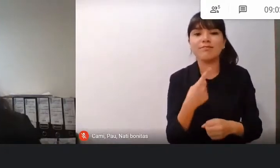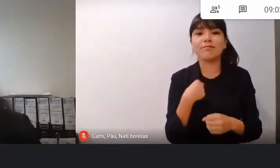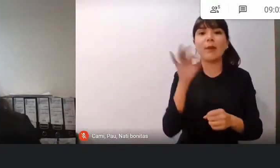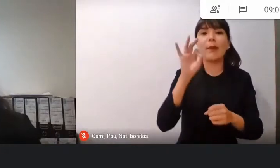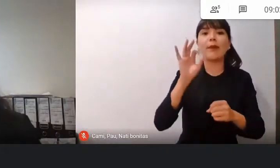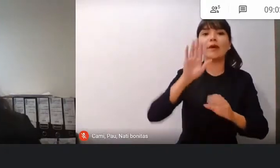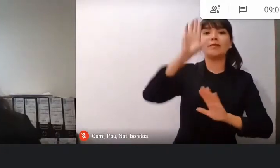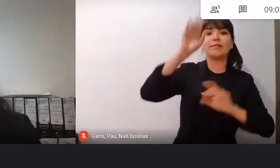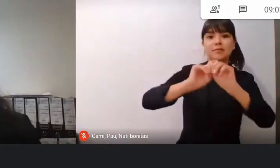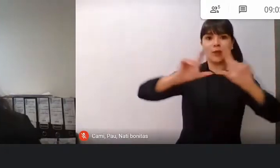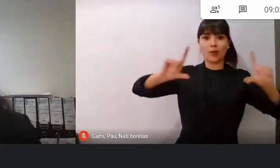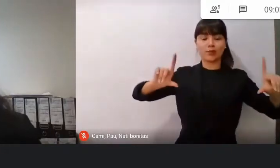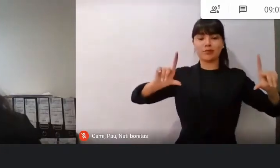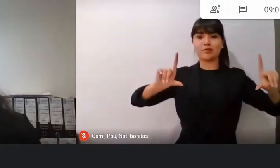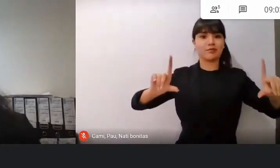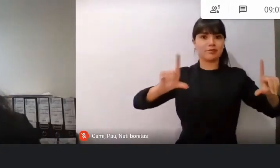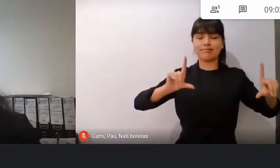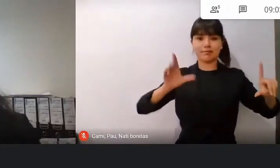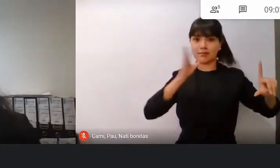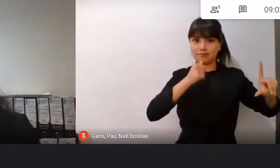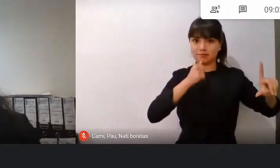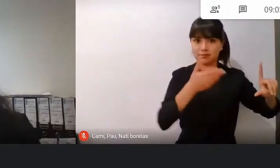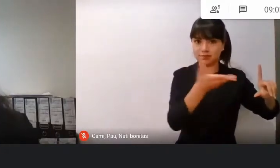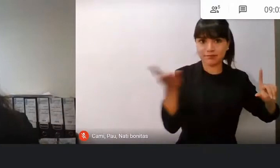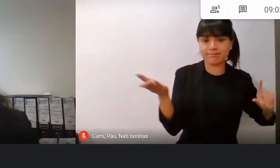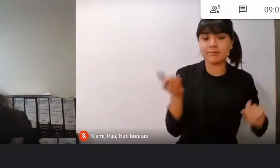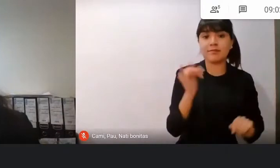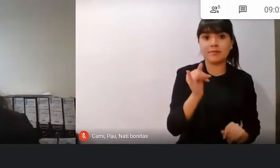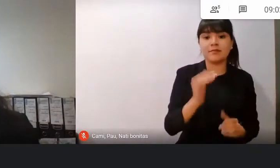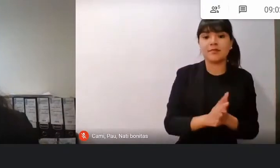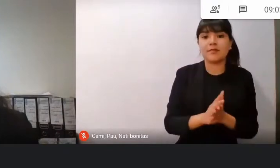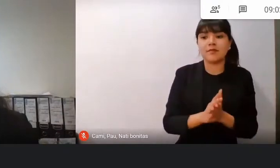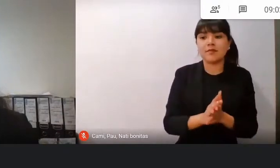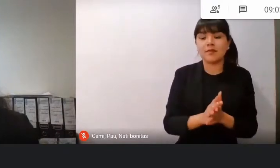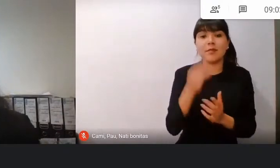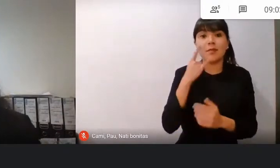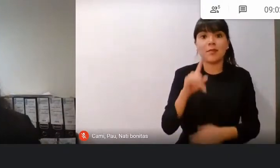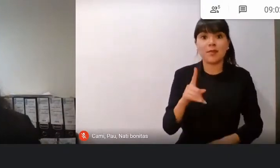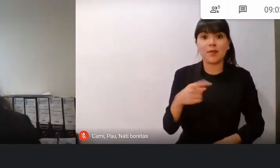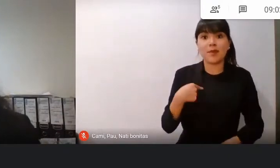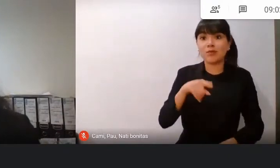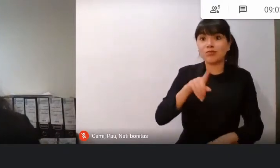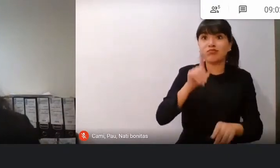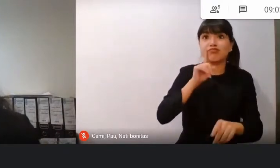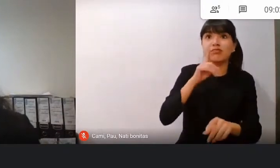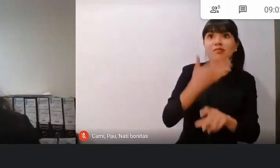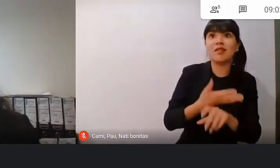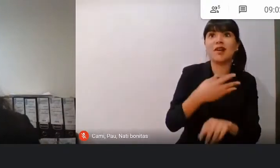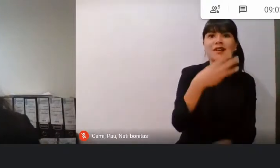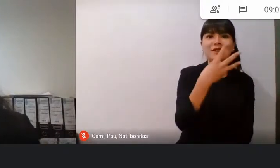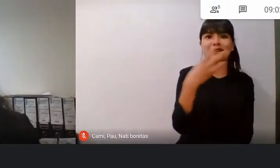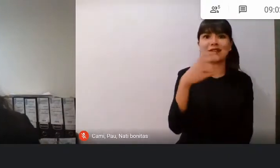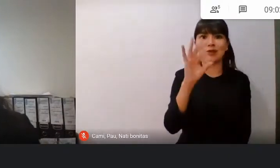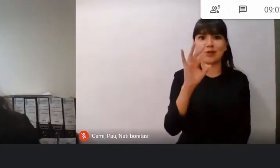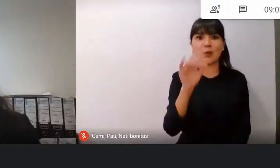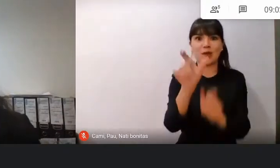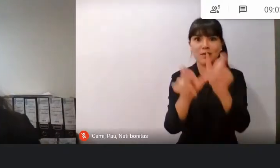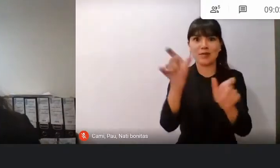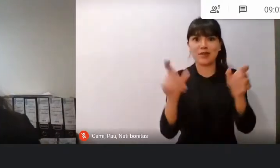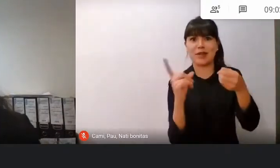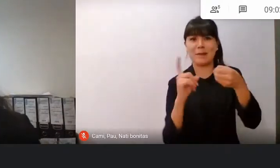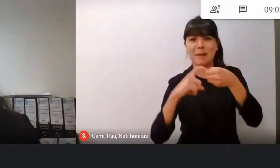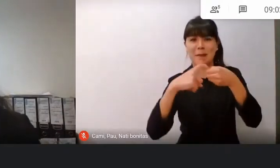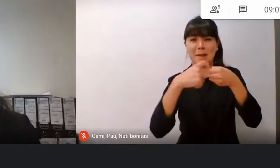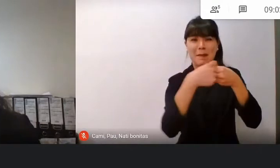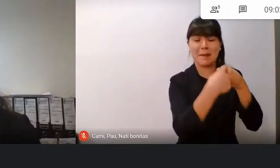ven en estos momentos, pero la posibilidad de tener a 350 personas reunidas es de